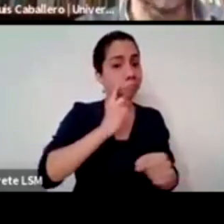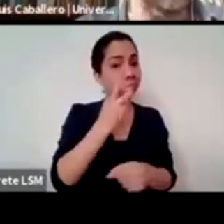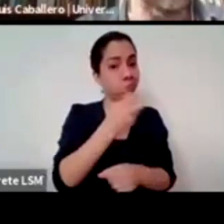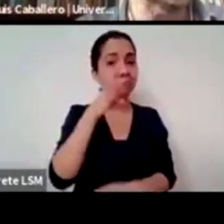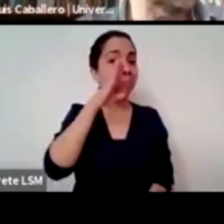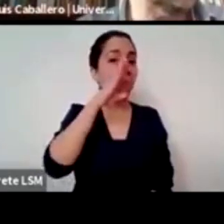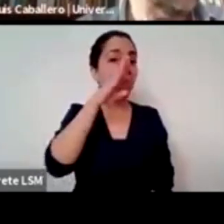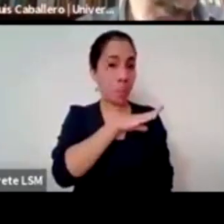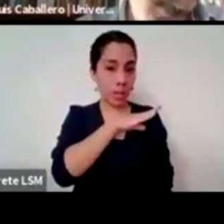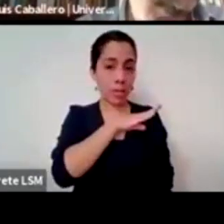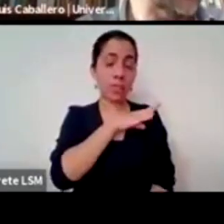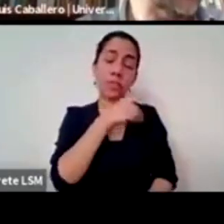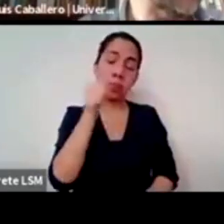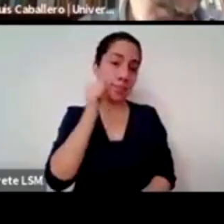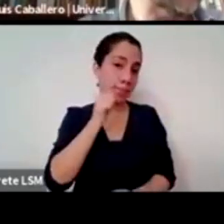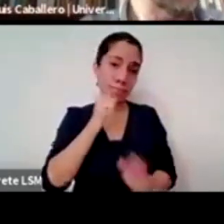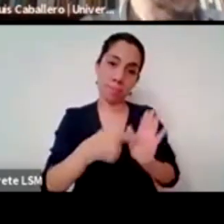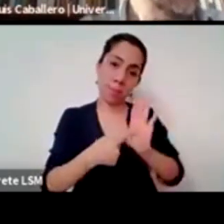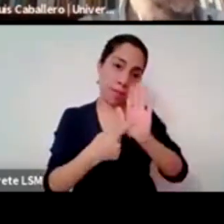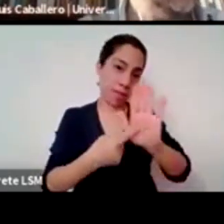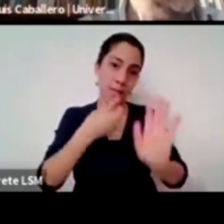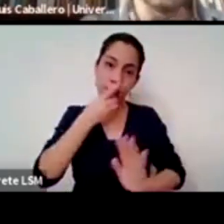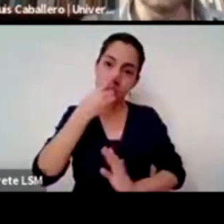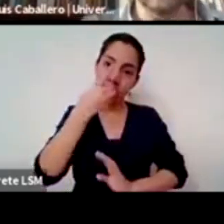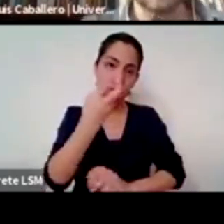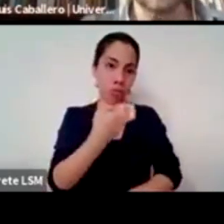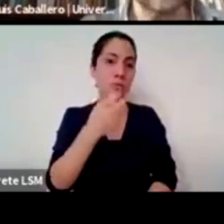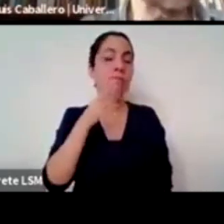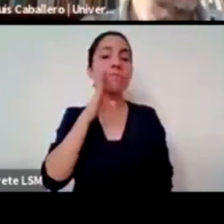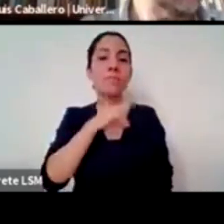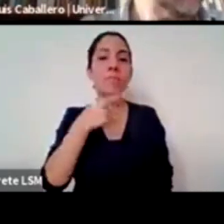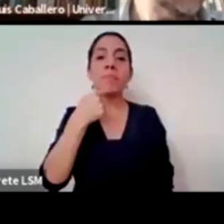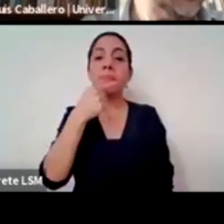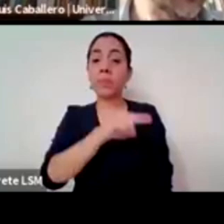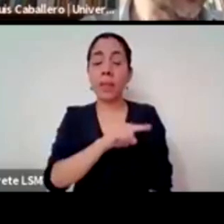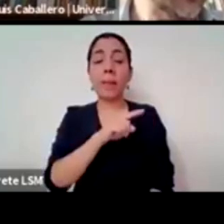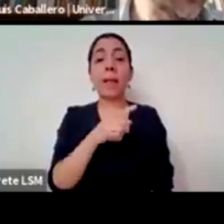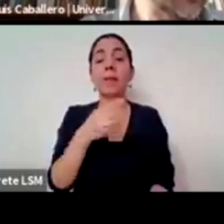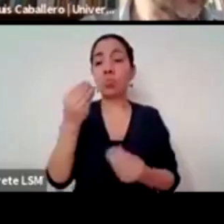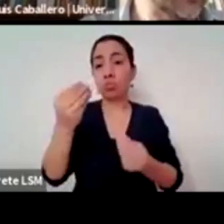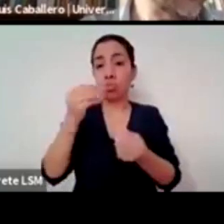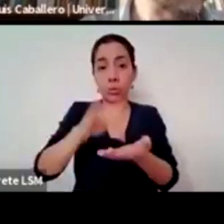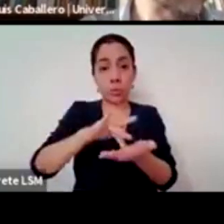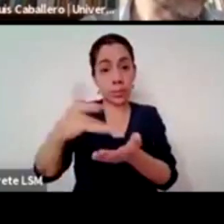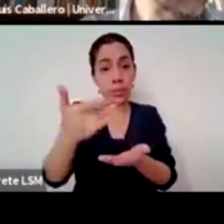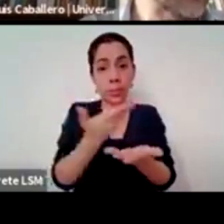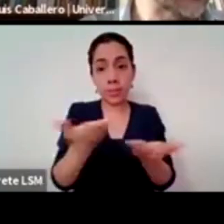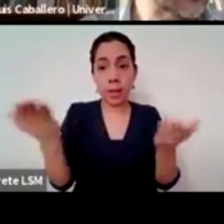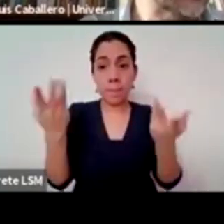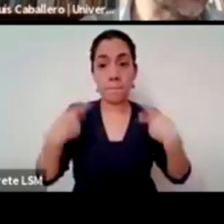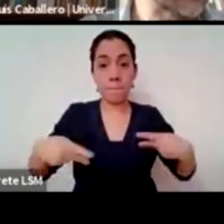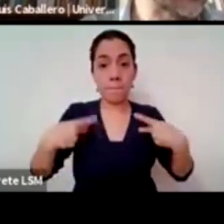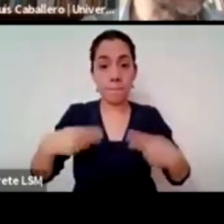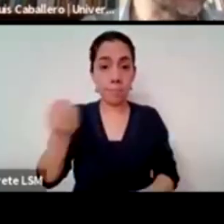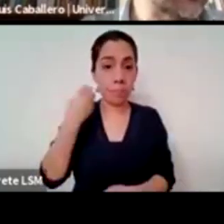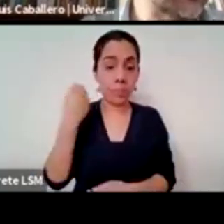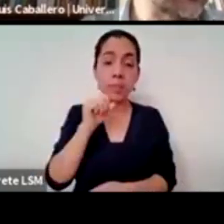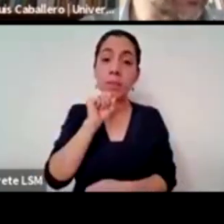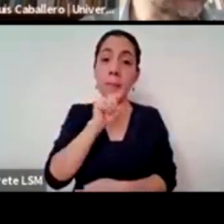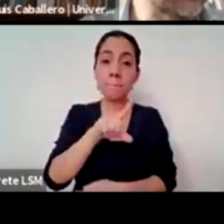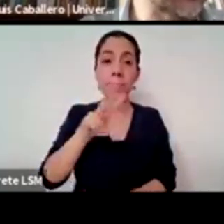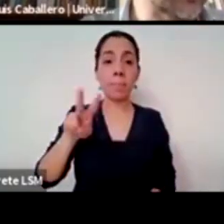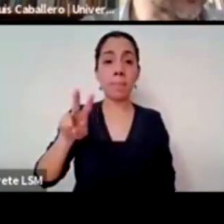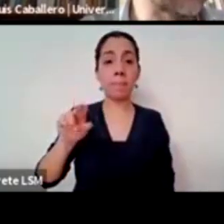gracias a nuestros 500 asistentes muchas gracias también a Vanessa Castañeda y